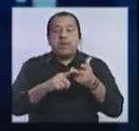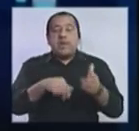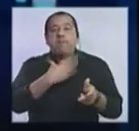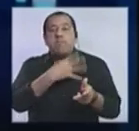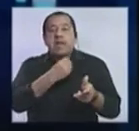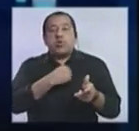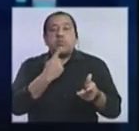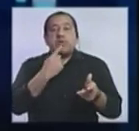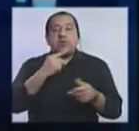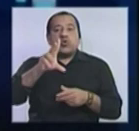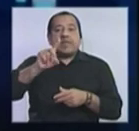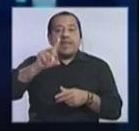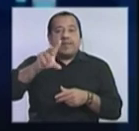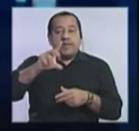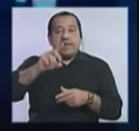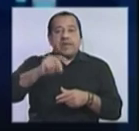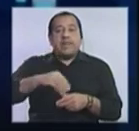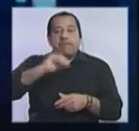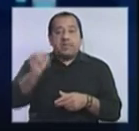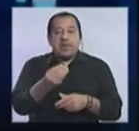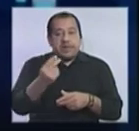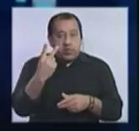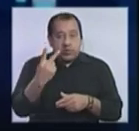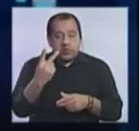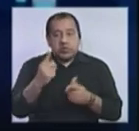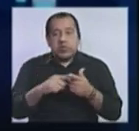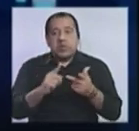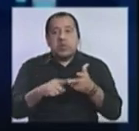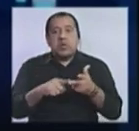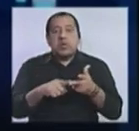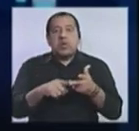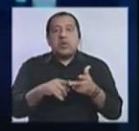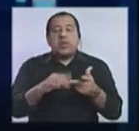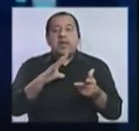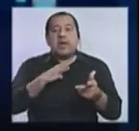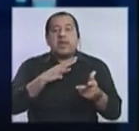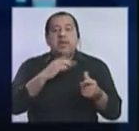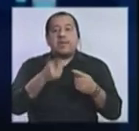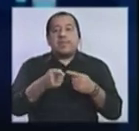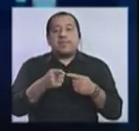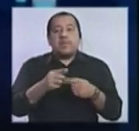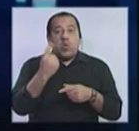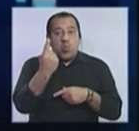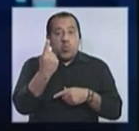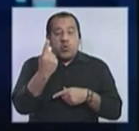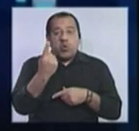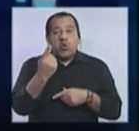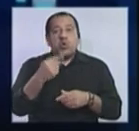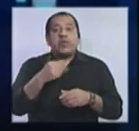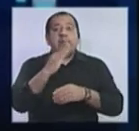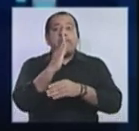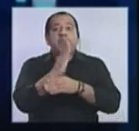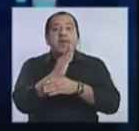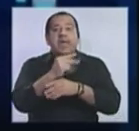Nacional queda con 30, es decir, pierde 2. Y tenemos después una banca, que es la del Partido de Agente,